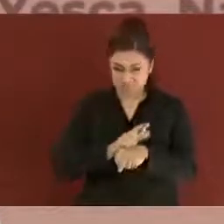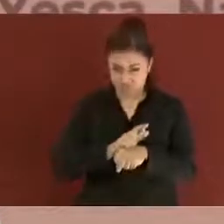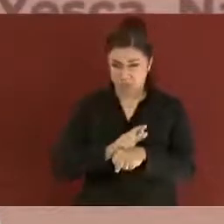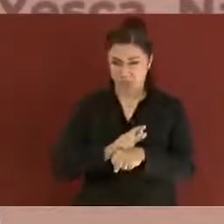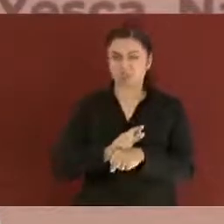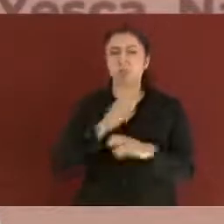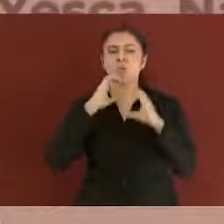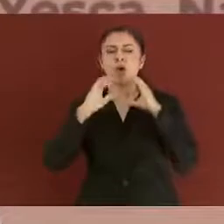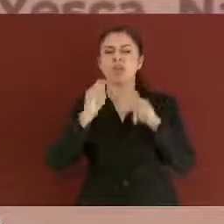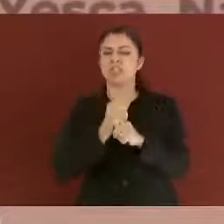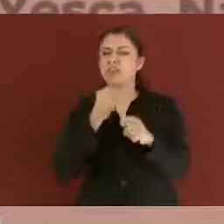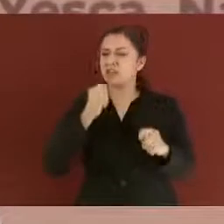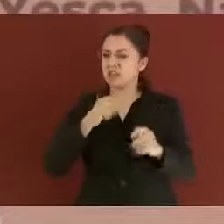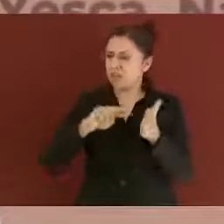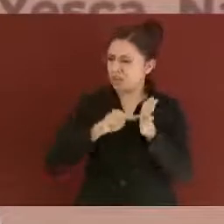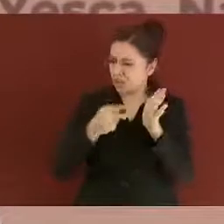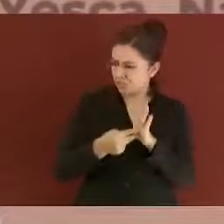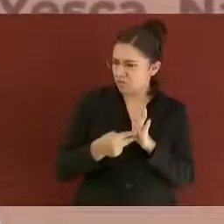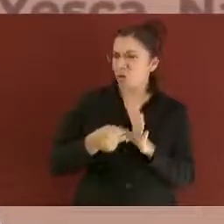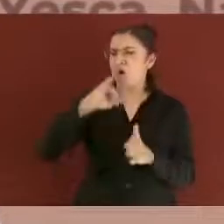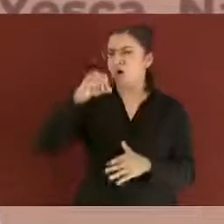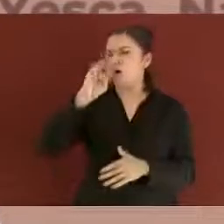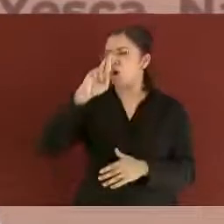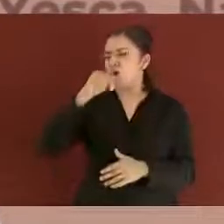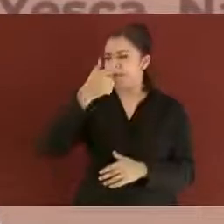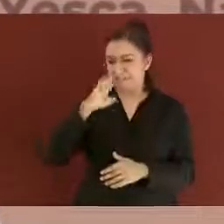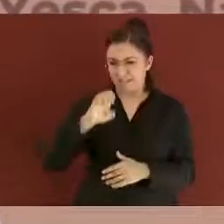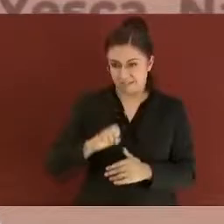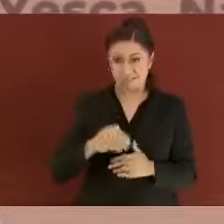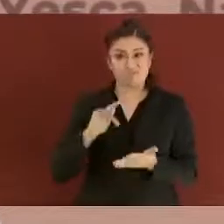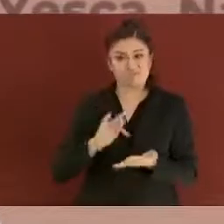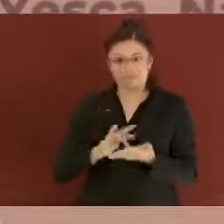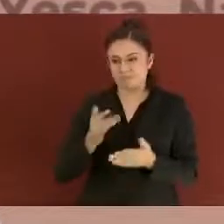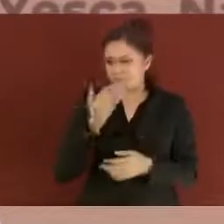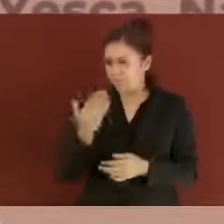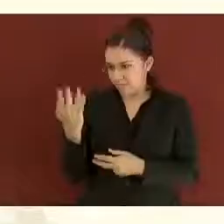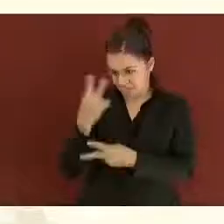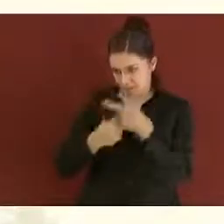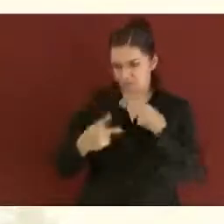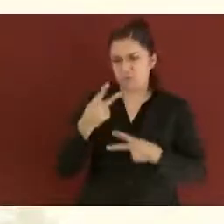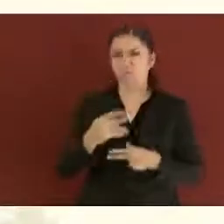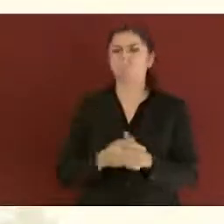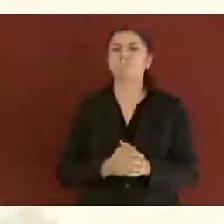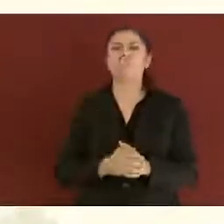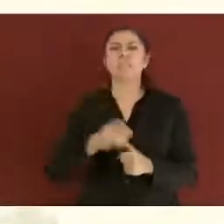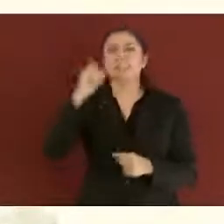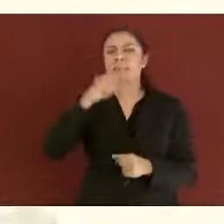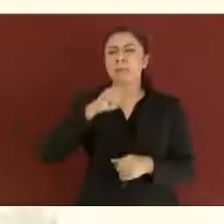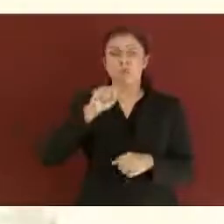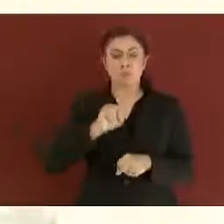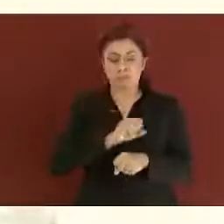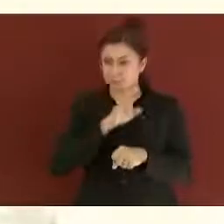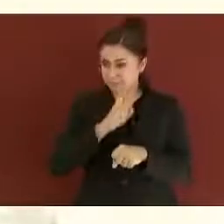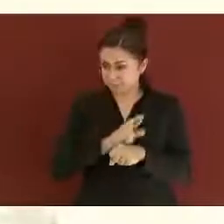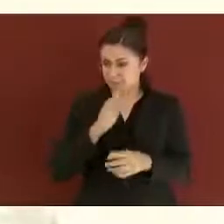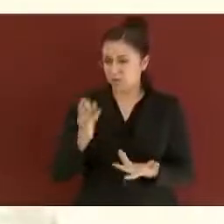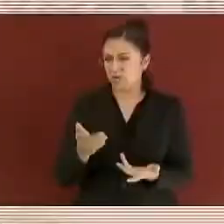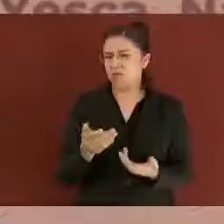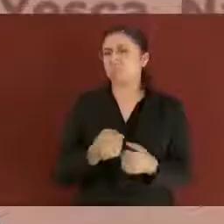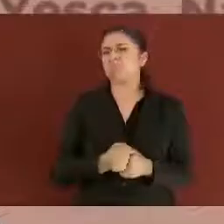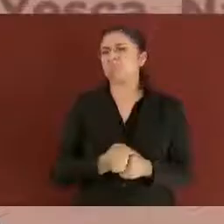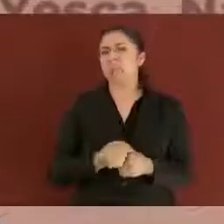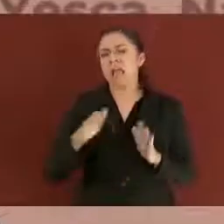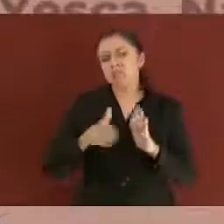República, al ingeniero Jorge Arganiz Díaz Leal, al subsecretario de Infraestructura de la Secretaría de Comunicaciones y